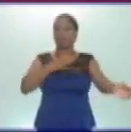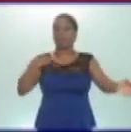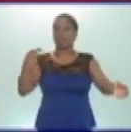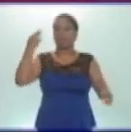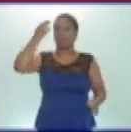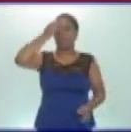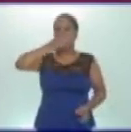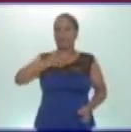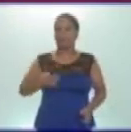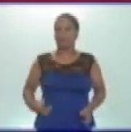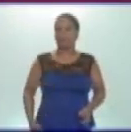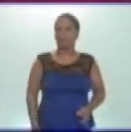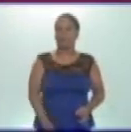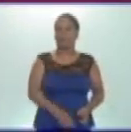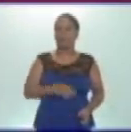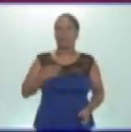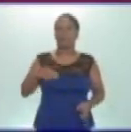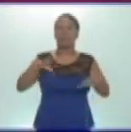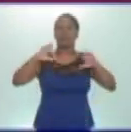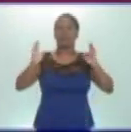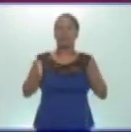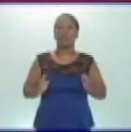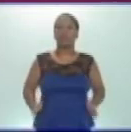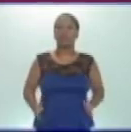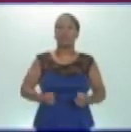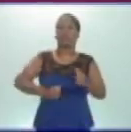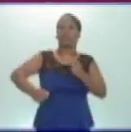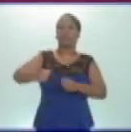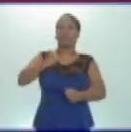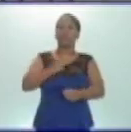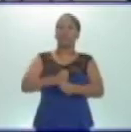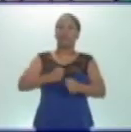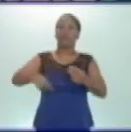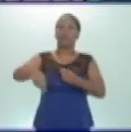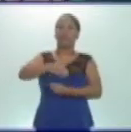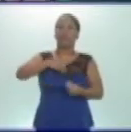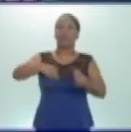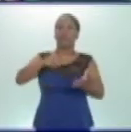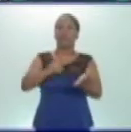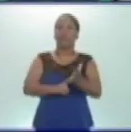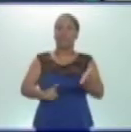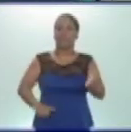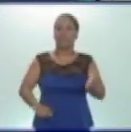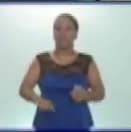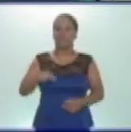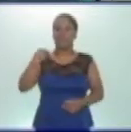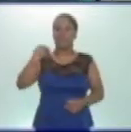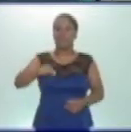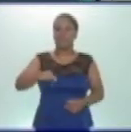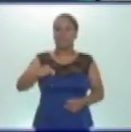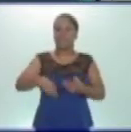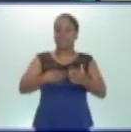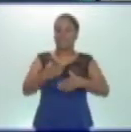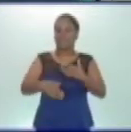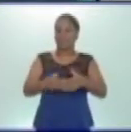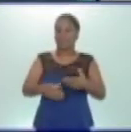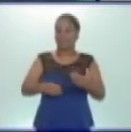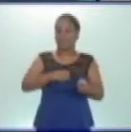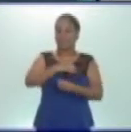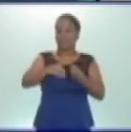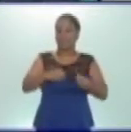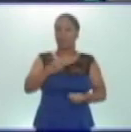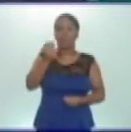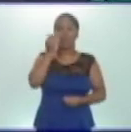cuerpo para ser utilizados y convertirlos en energía. Este proceso de transformación de los alimentos se llama